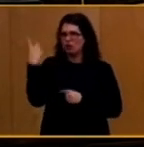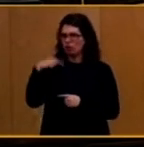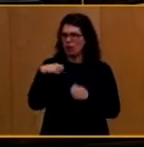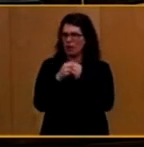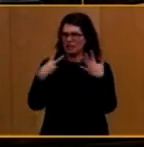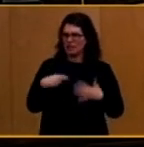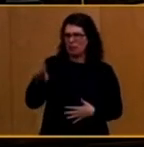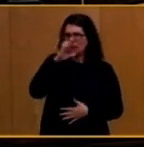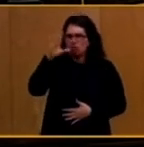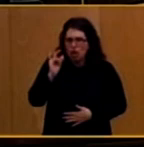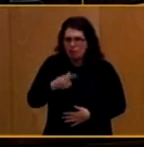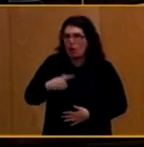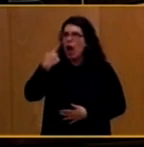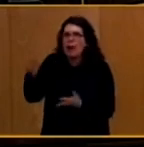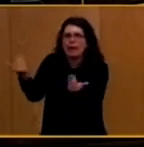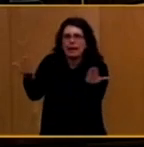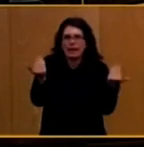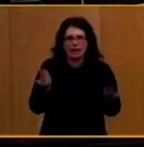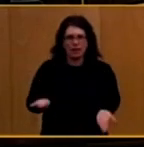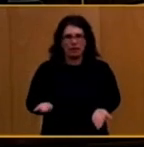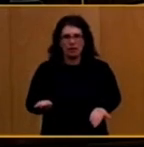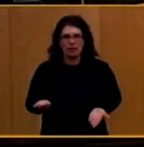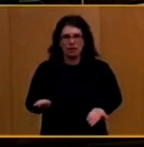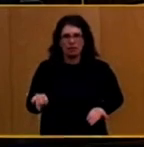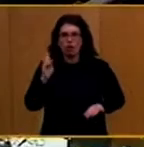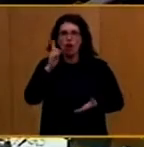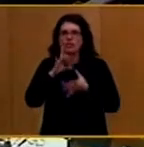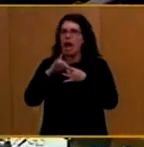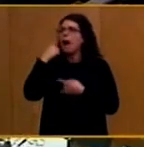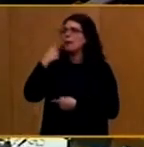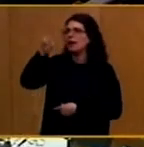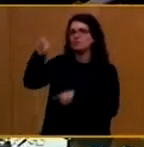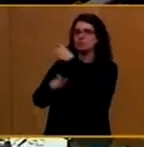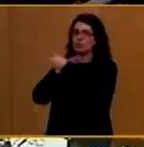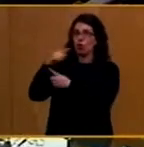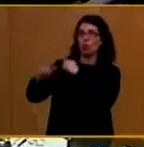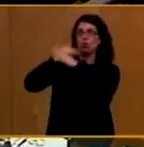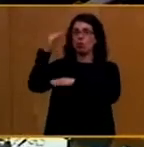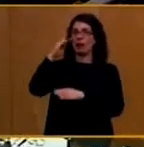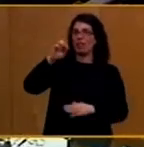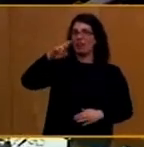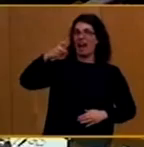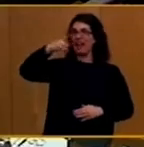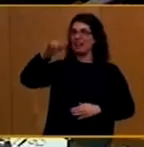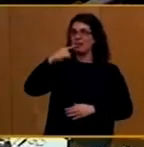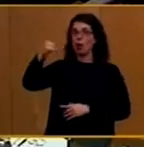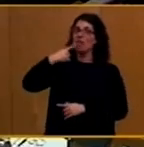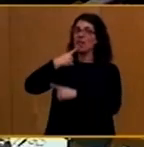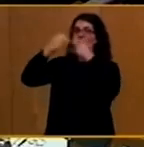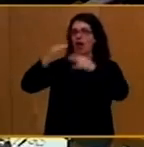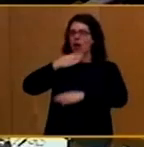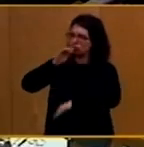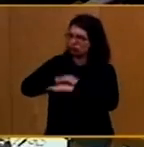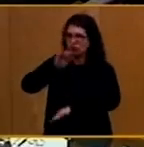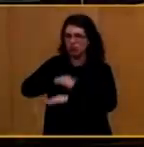escuchen esas voces. Que no se venga aplaudiendo a Draghi, al Super Draghi que viene aquí a sentar cátedra. Si Super Draghi está al servicio de los